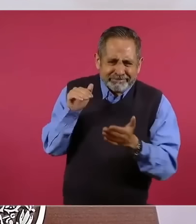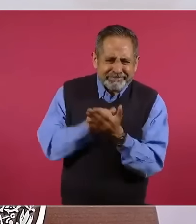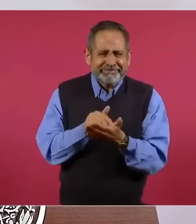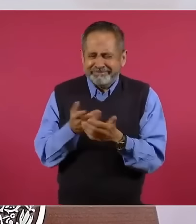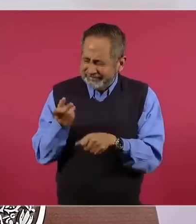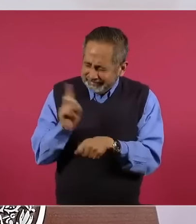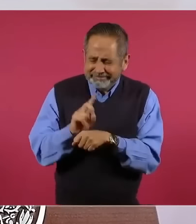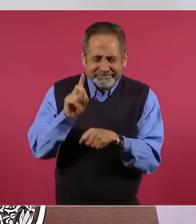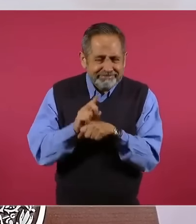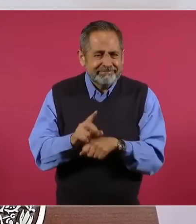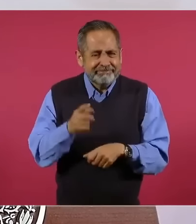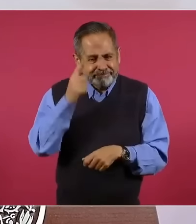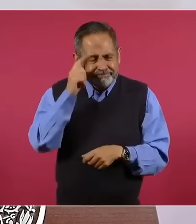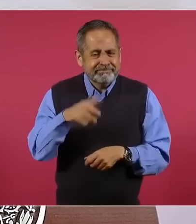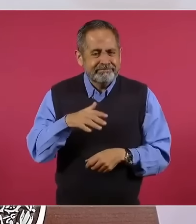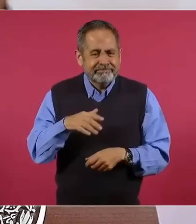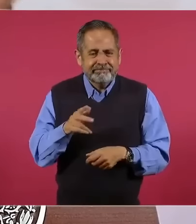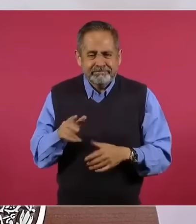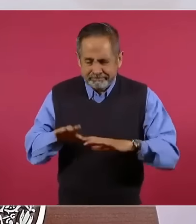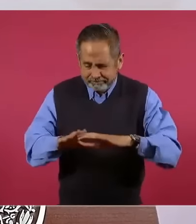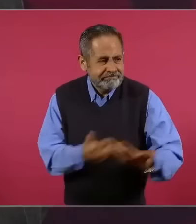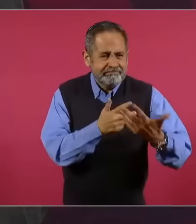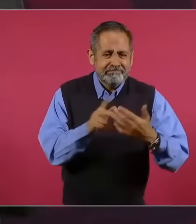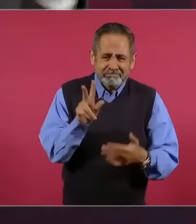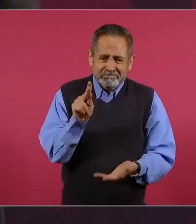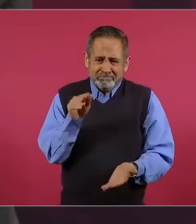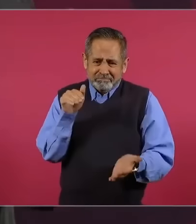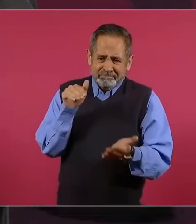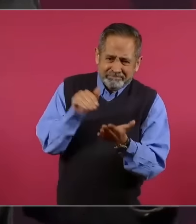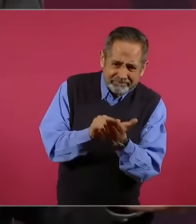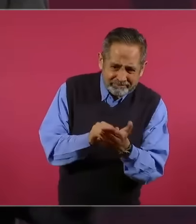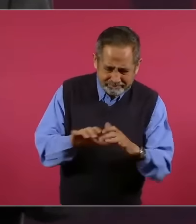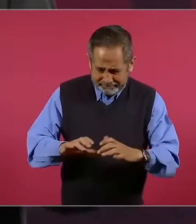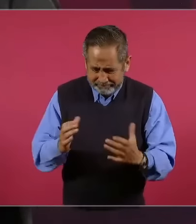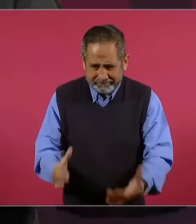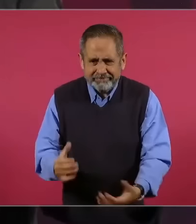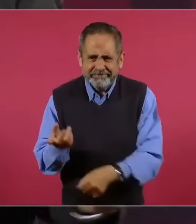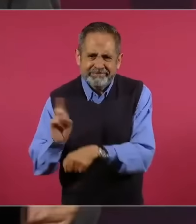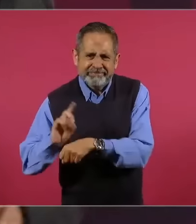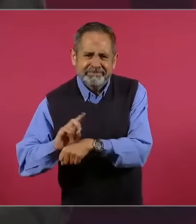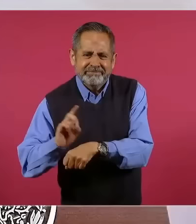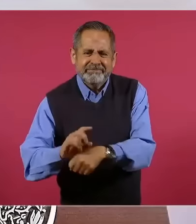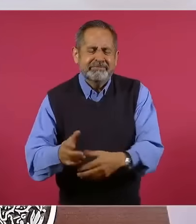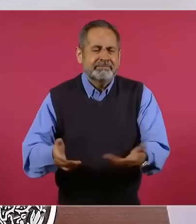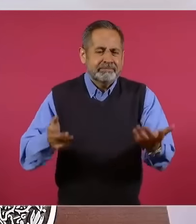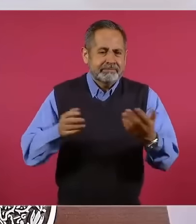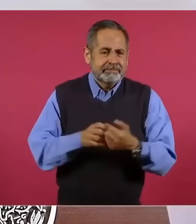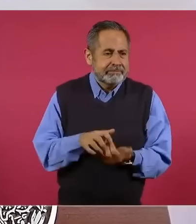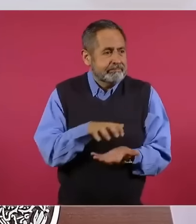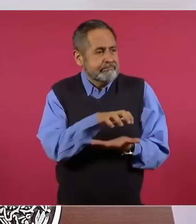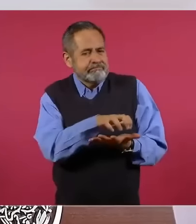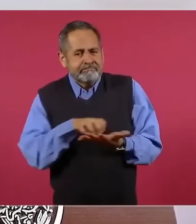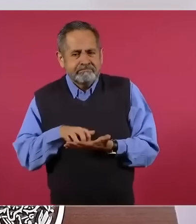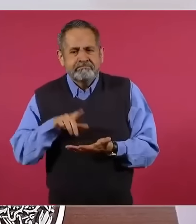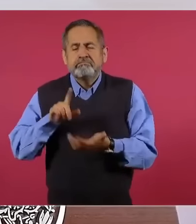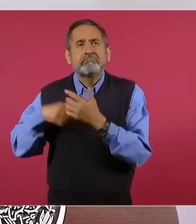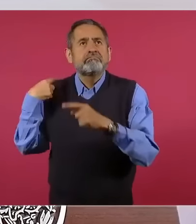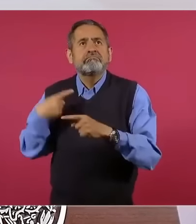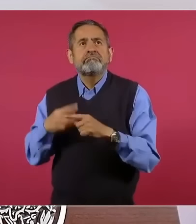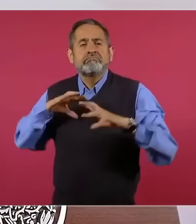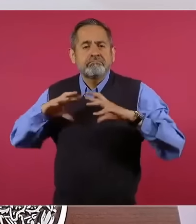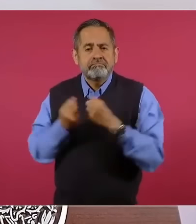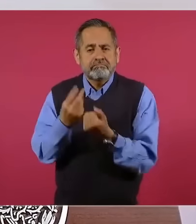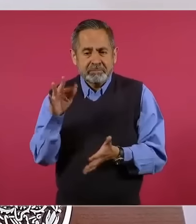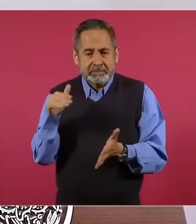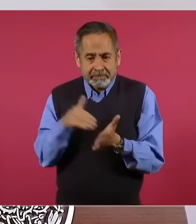mil barriles diarios con el huachicol. Nos hemos ahorrado en todo el sexenio 340 mil